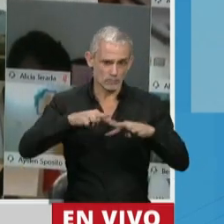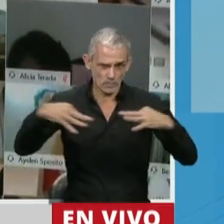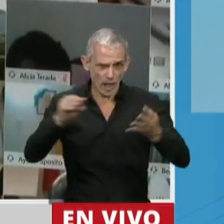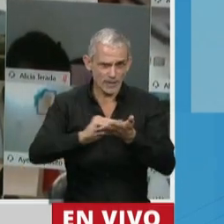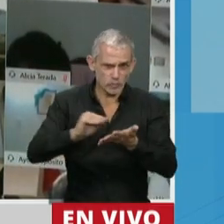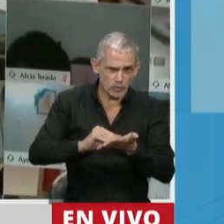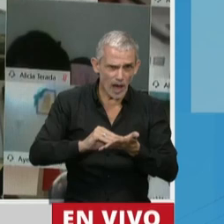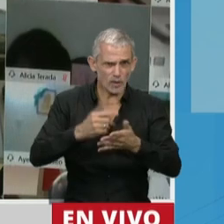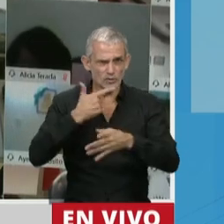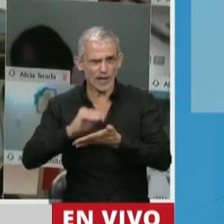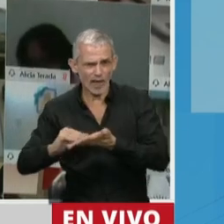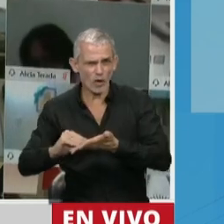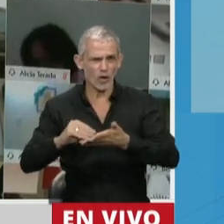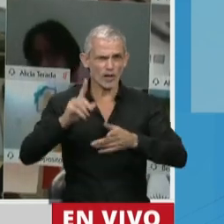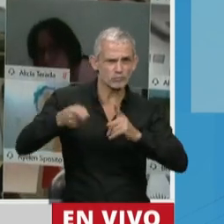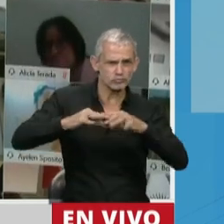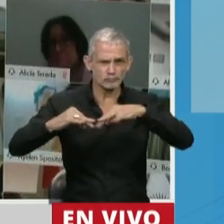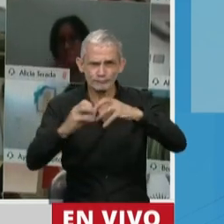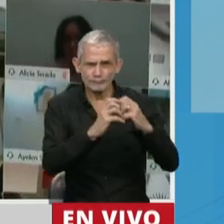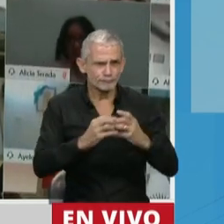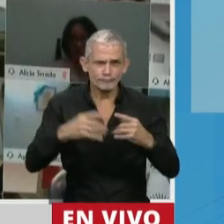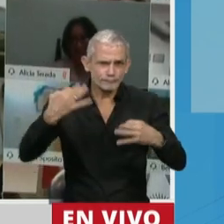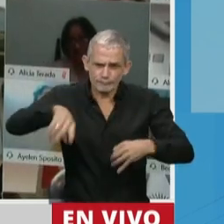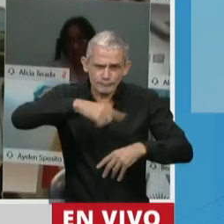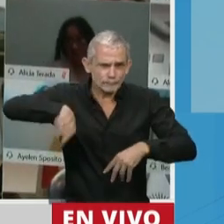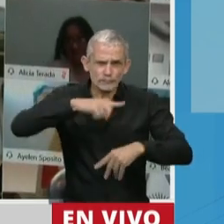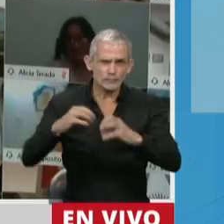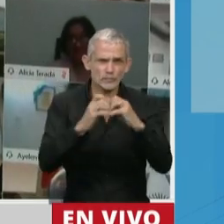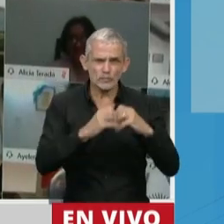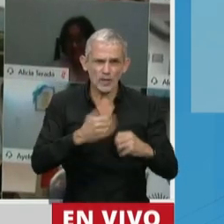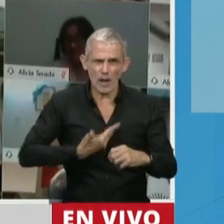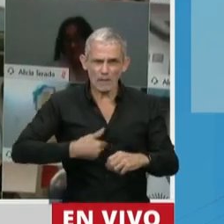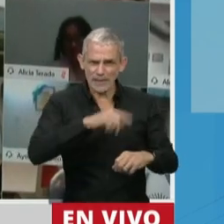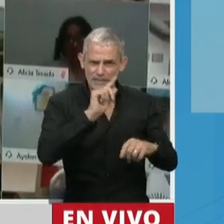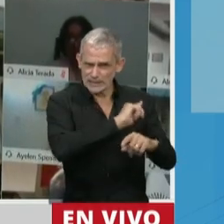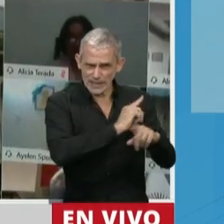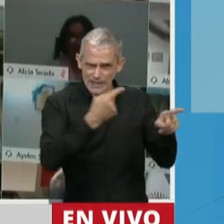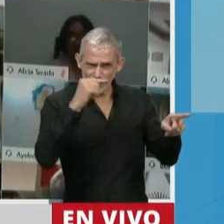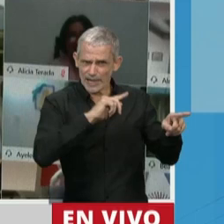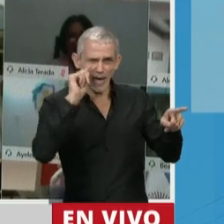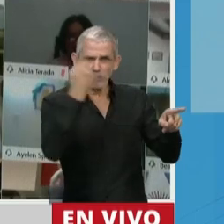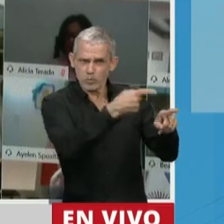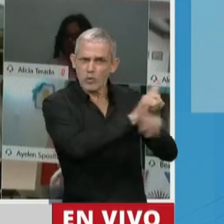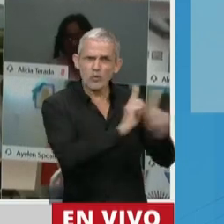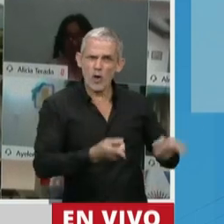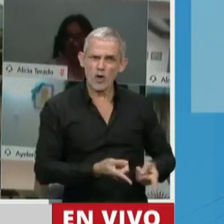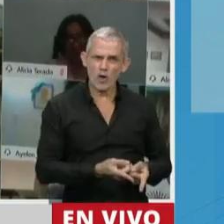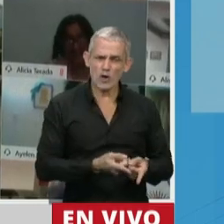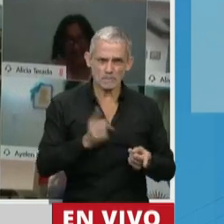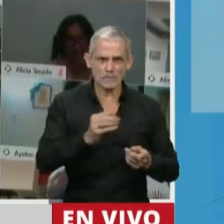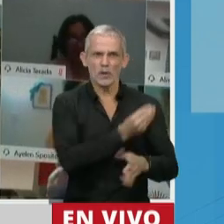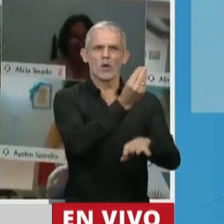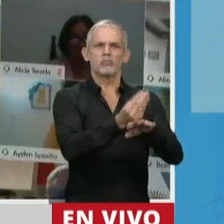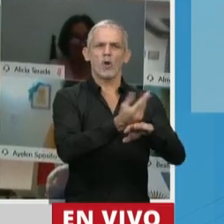fórmula y las escalas que rigen el sistema jubilatorio, que además es un derecho constitucional. El Gobierno apenas